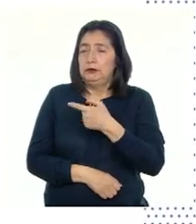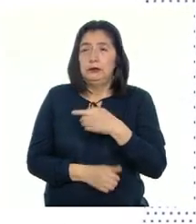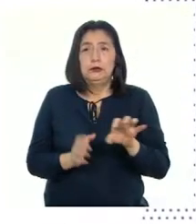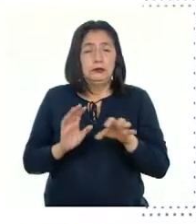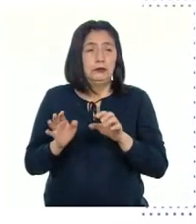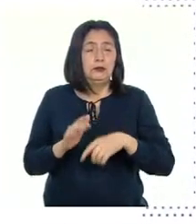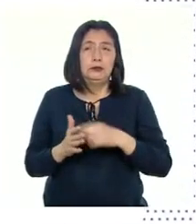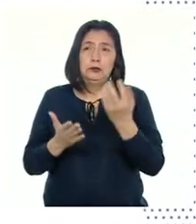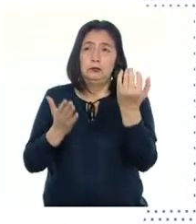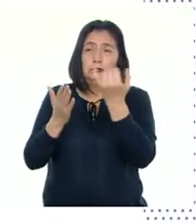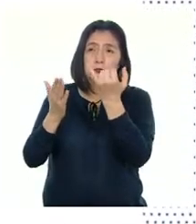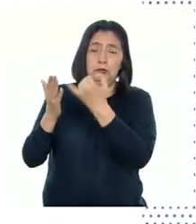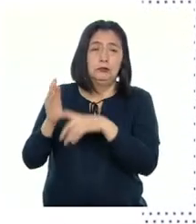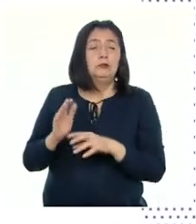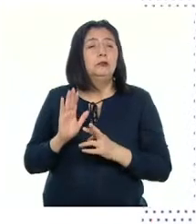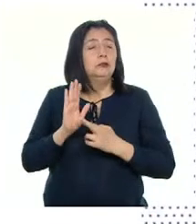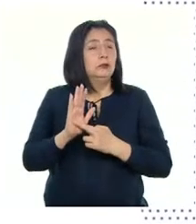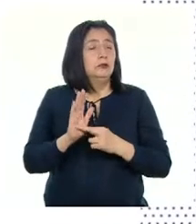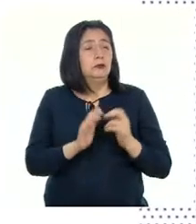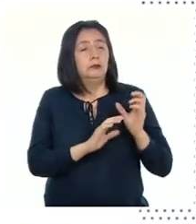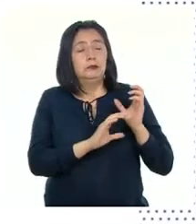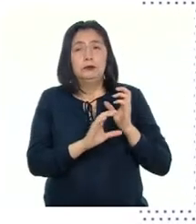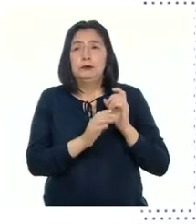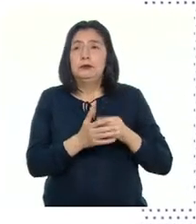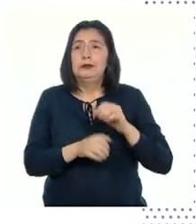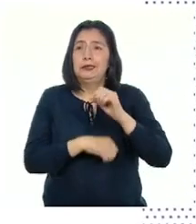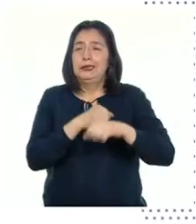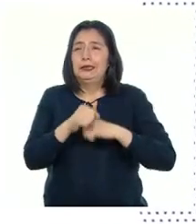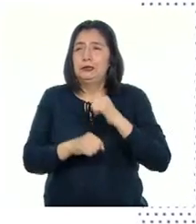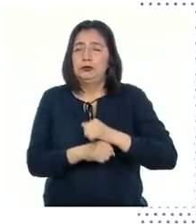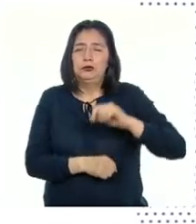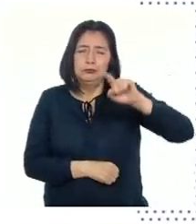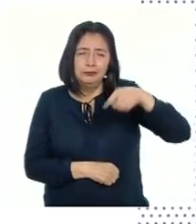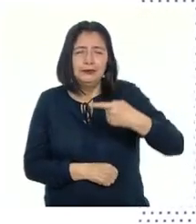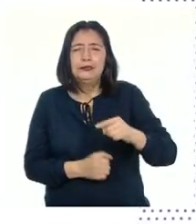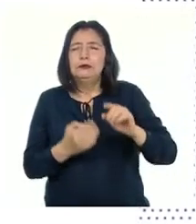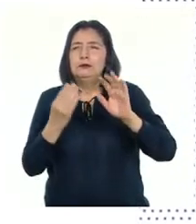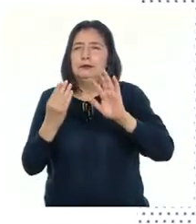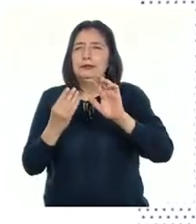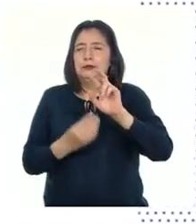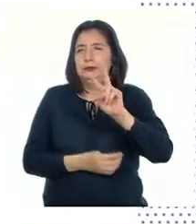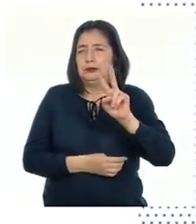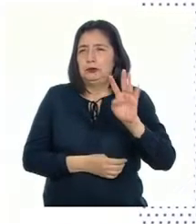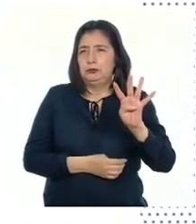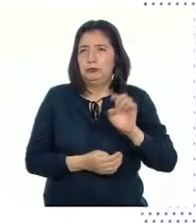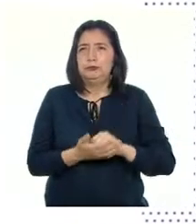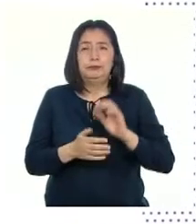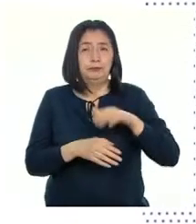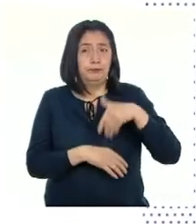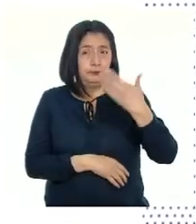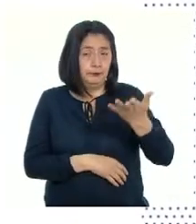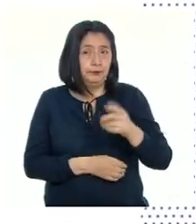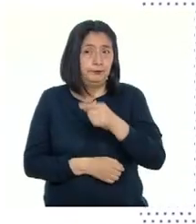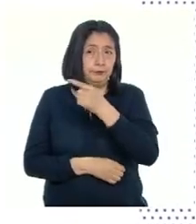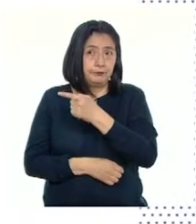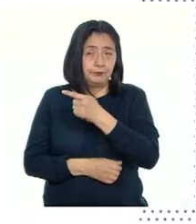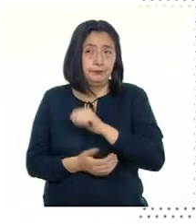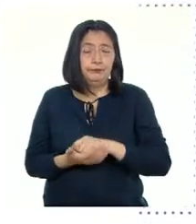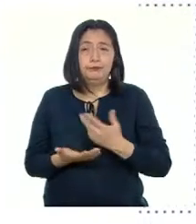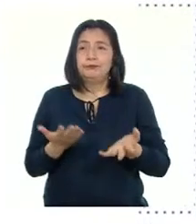hizo una representación del Señor de los Milagros En el año 1924 Y luego esta